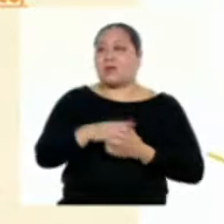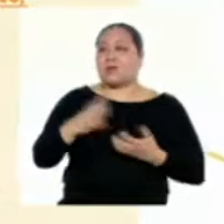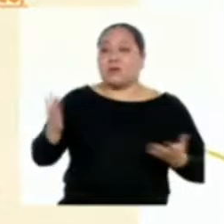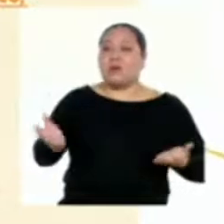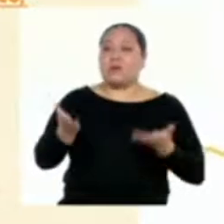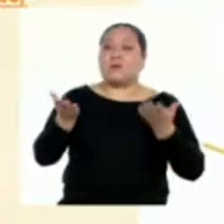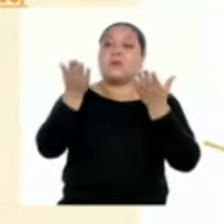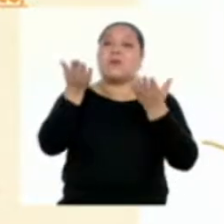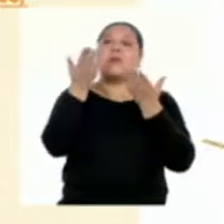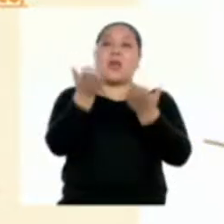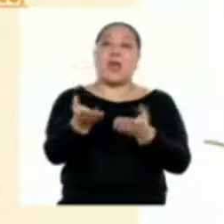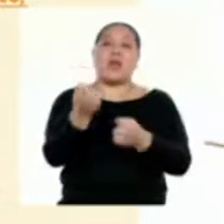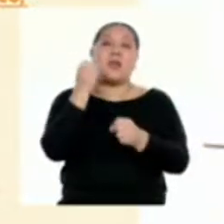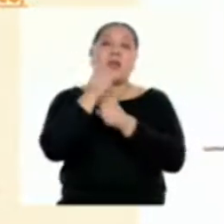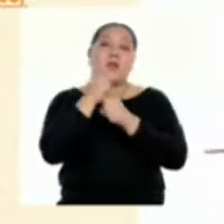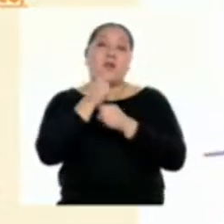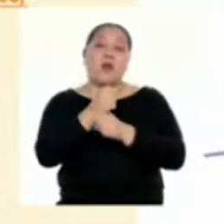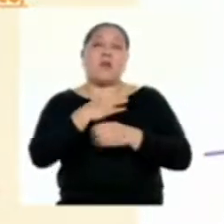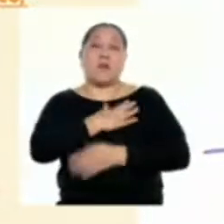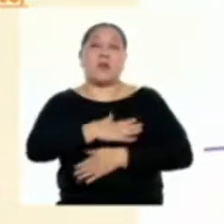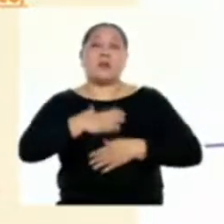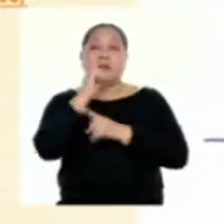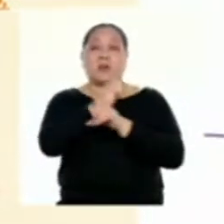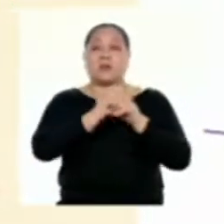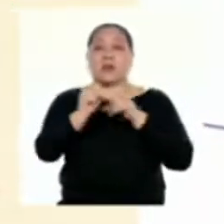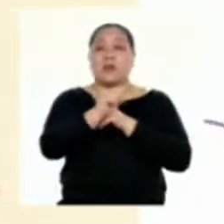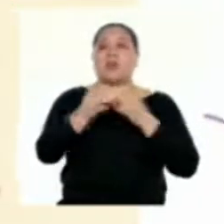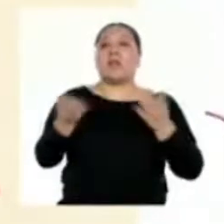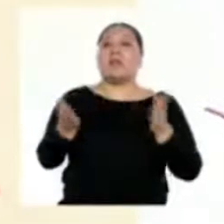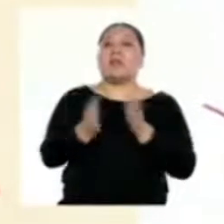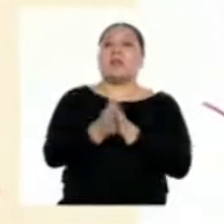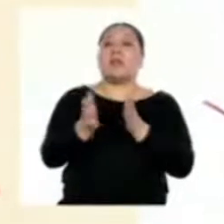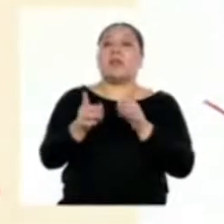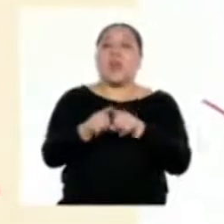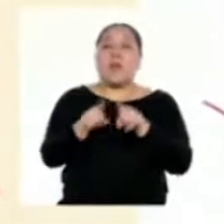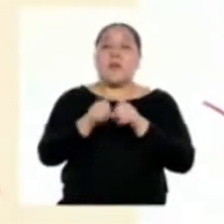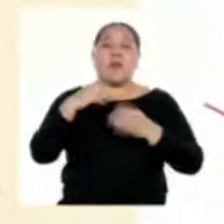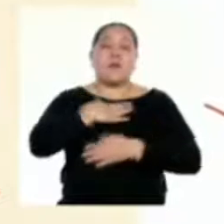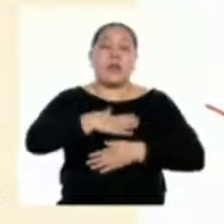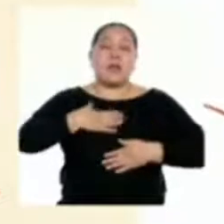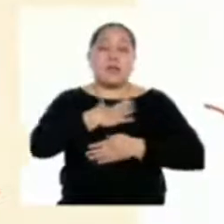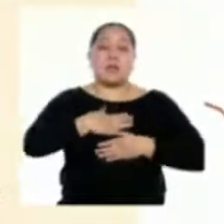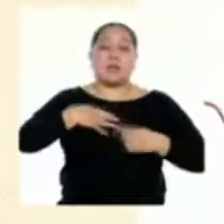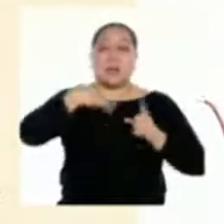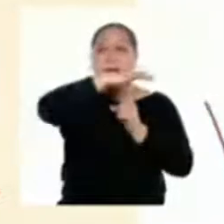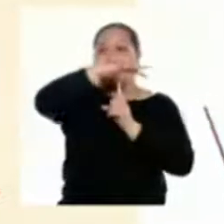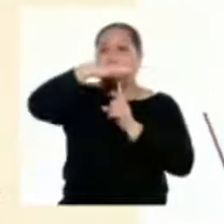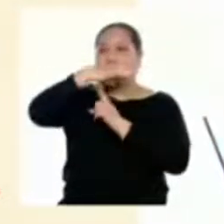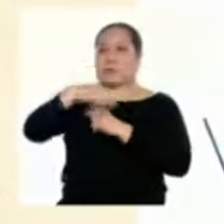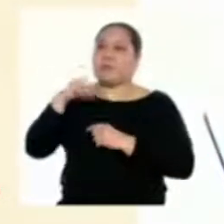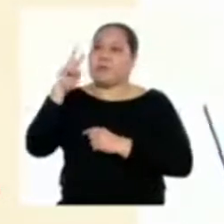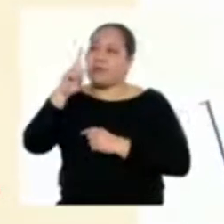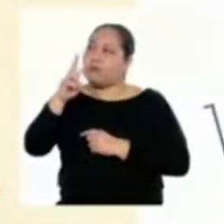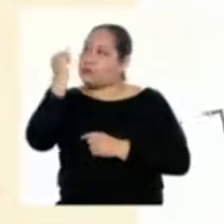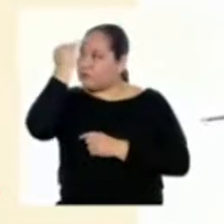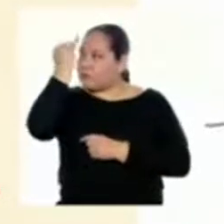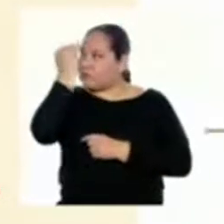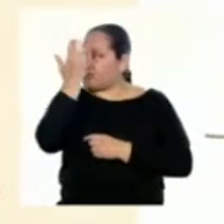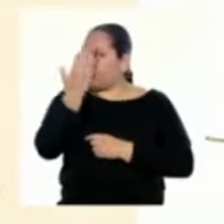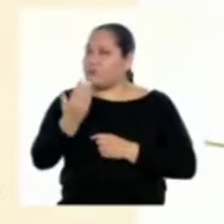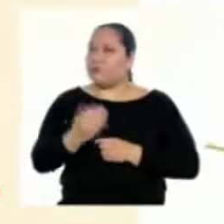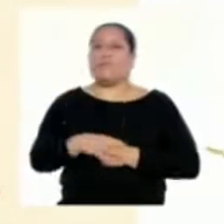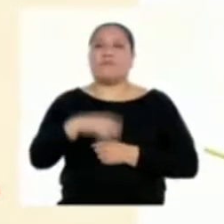empleos, además de bienestar social y ambiental. Estos serían sus dos argumentos, profesora. Así es, Miluska.